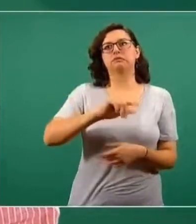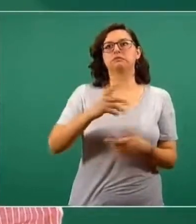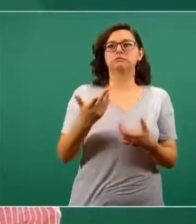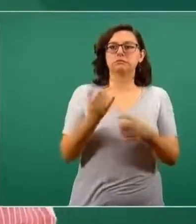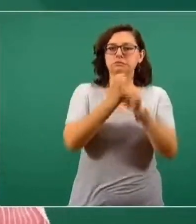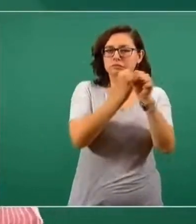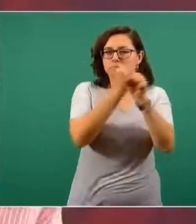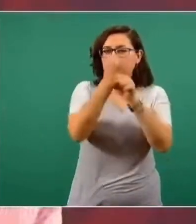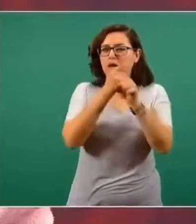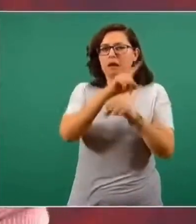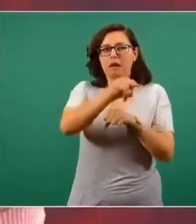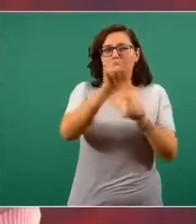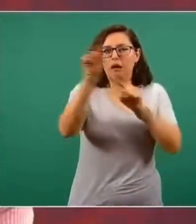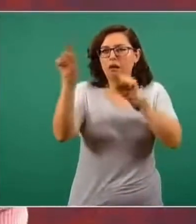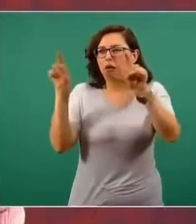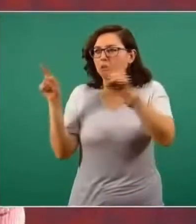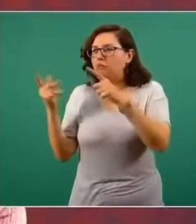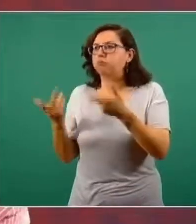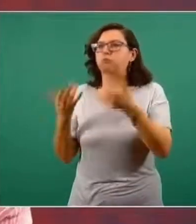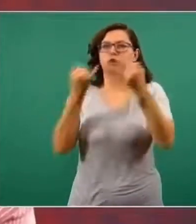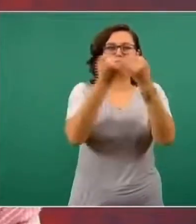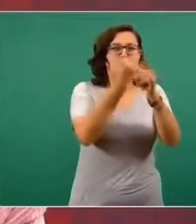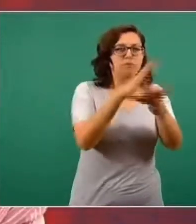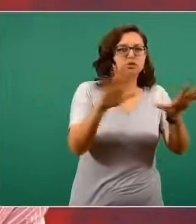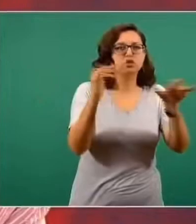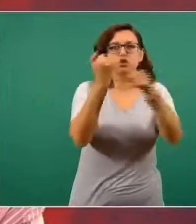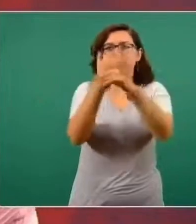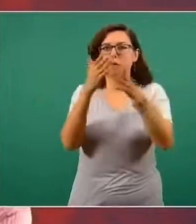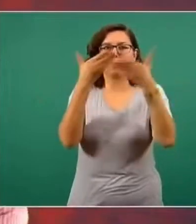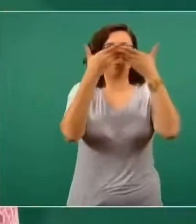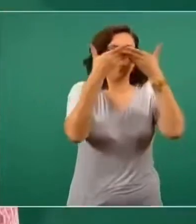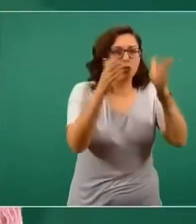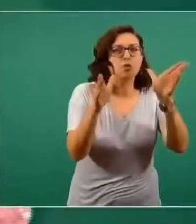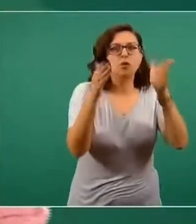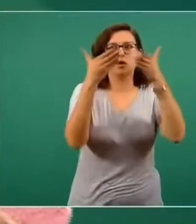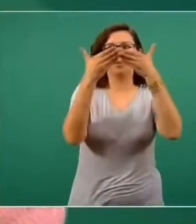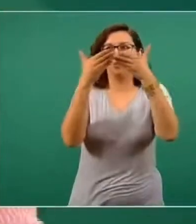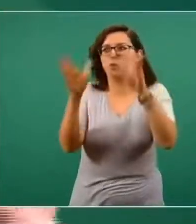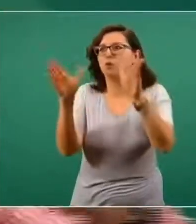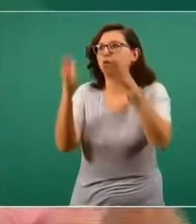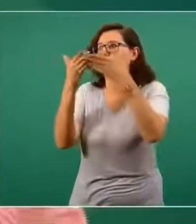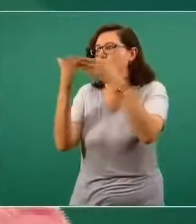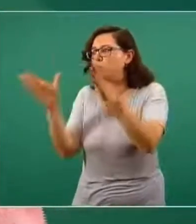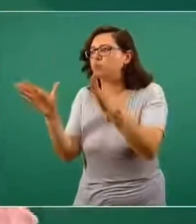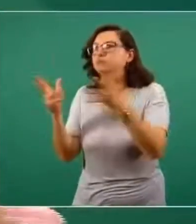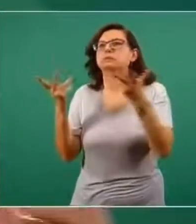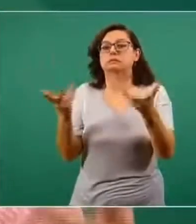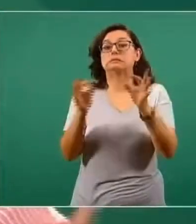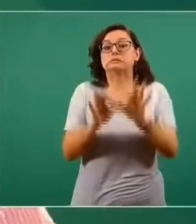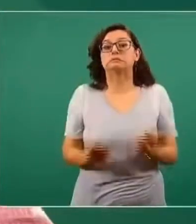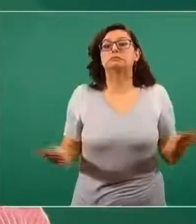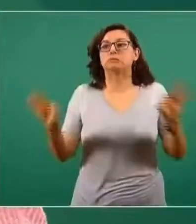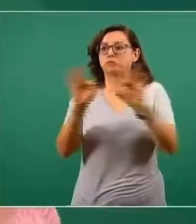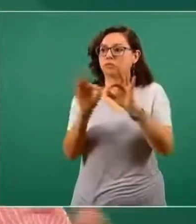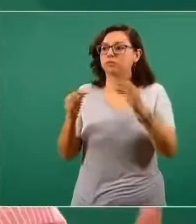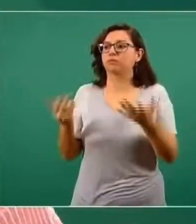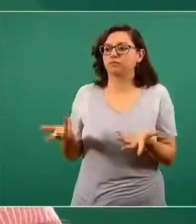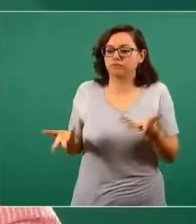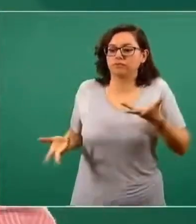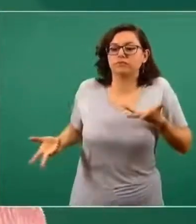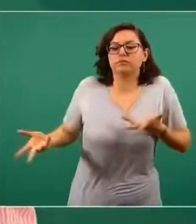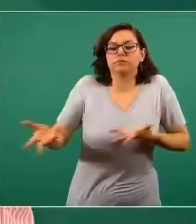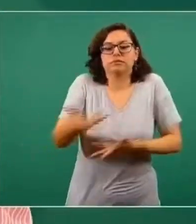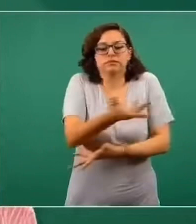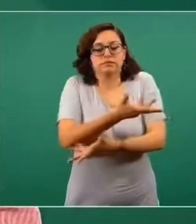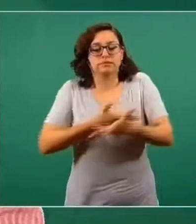del mundo, que son de acceso público, reitero la importancia de lo público, y la capacidad de compartir solidariamente